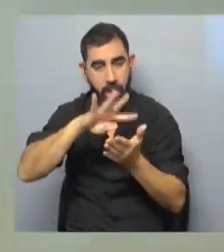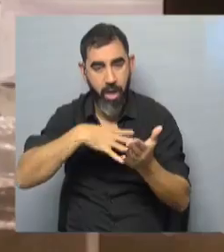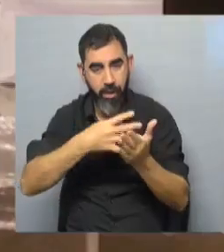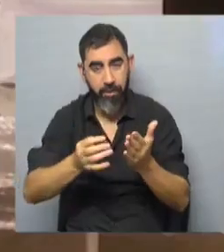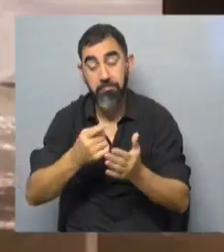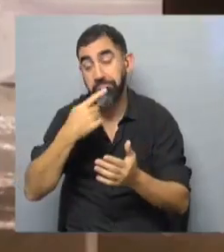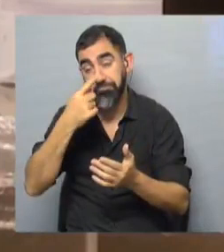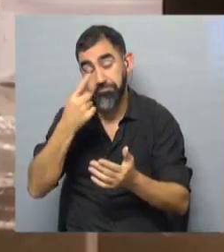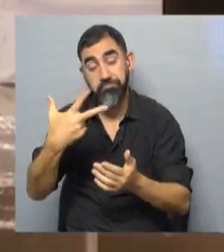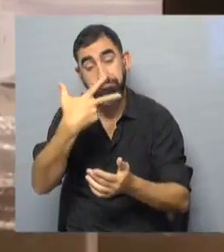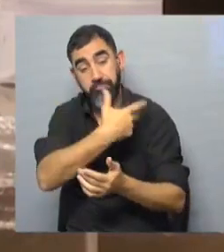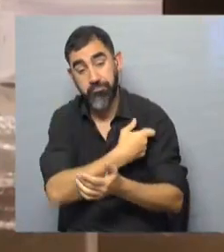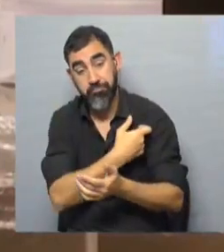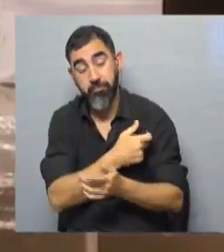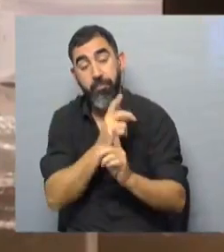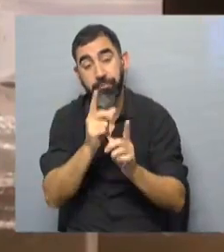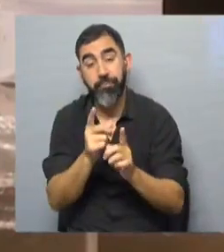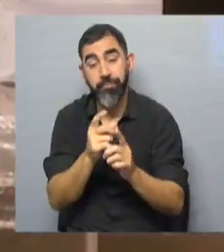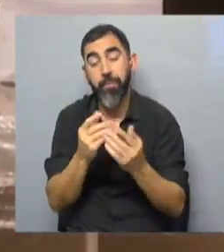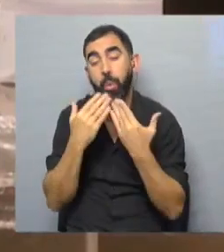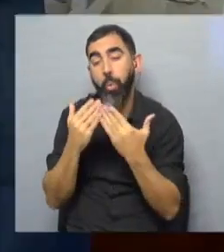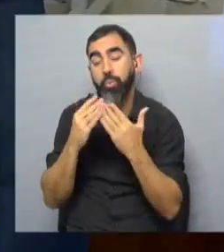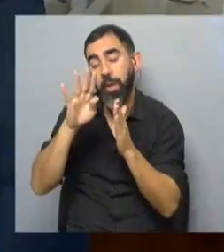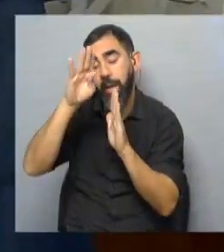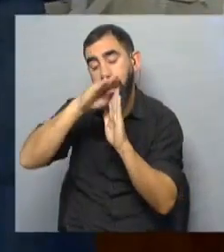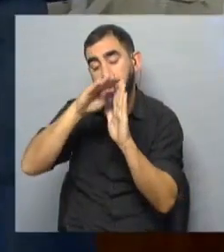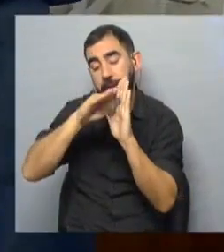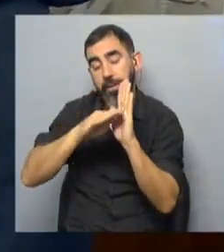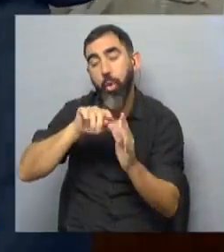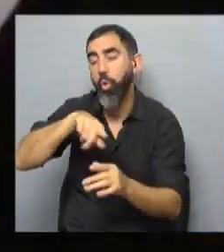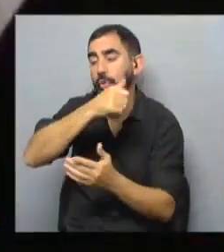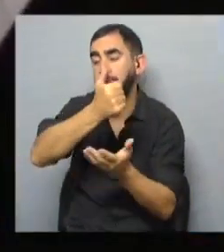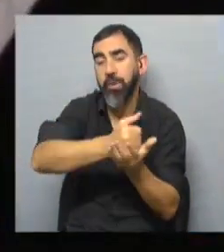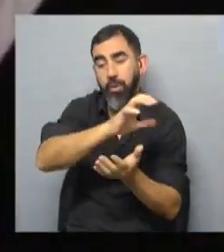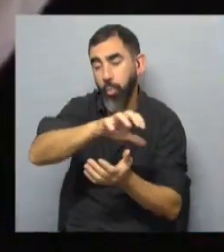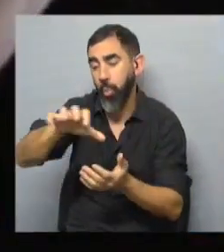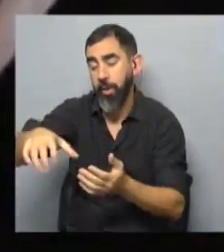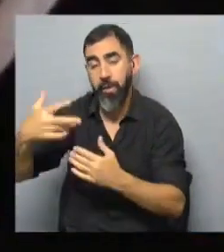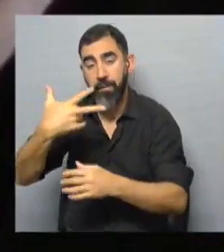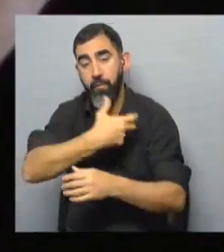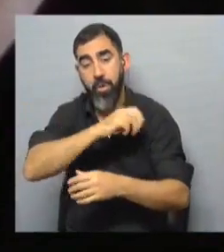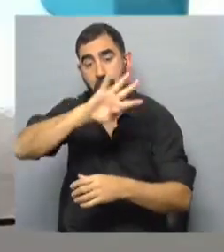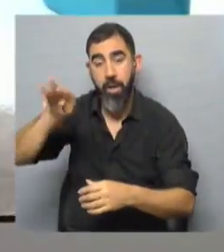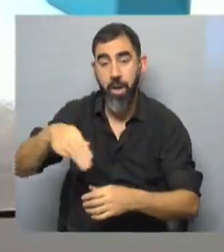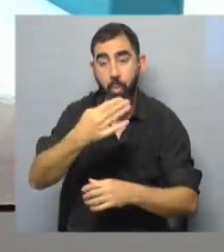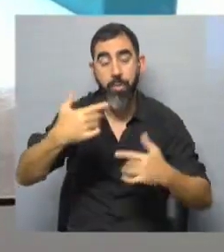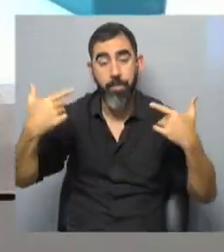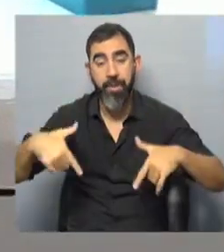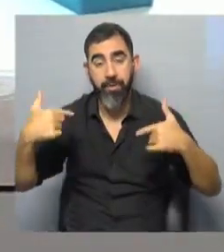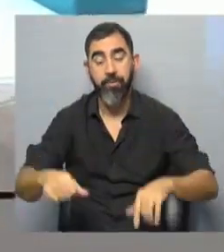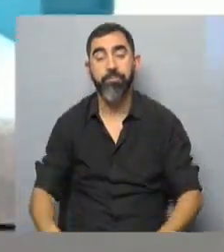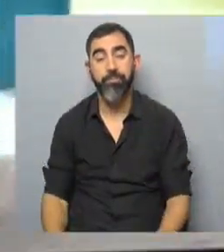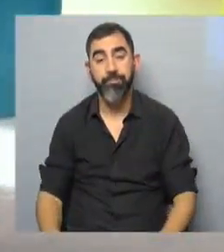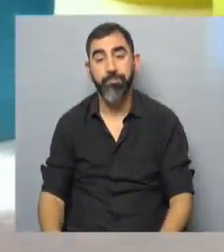interesadas en recibir alguna dosis deberán consultar el listado de vacunatorios disponibles en la página web del Ministerio. Lo